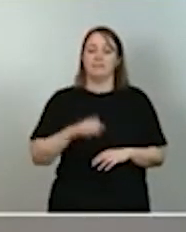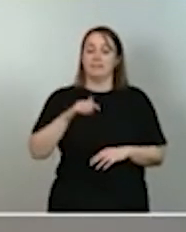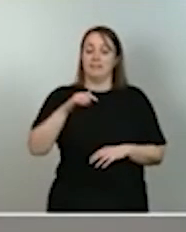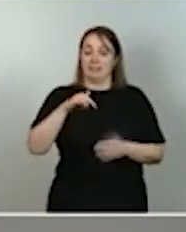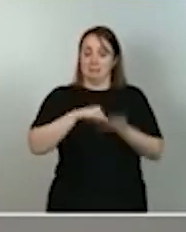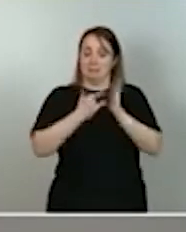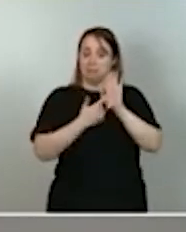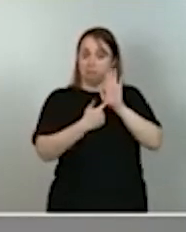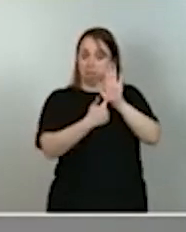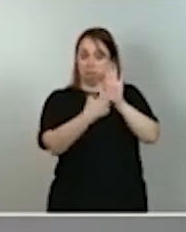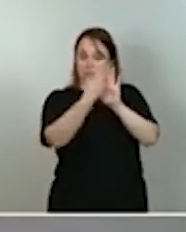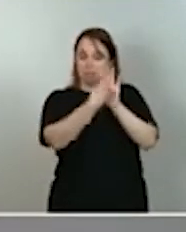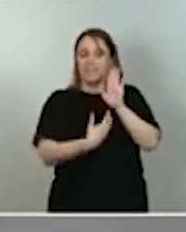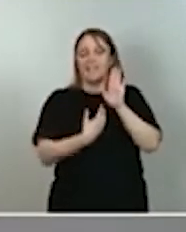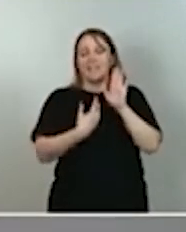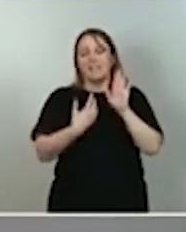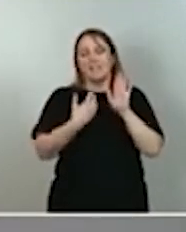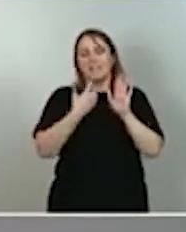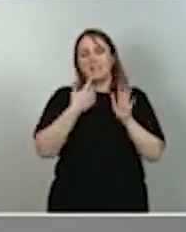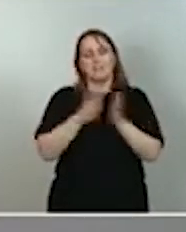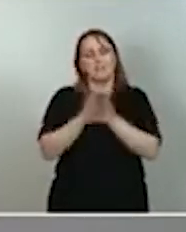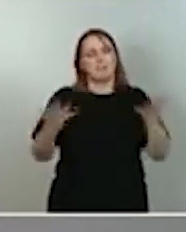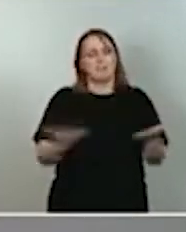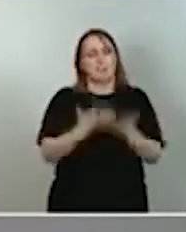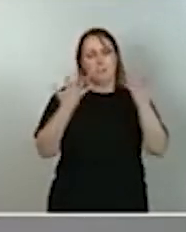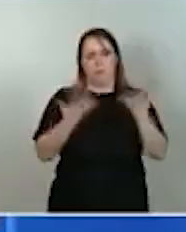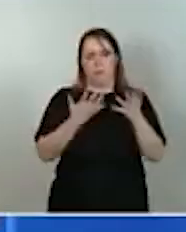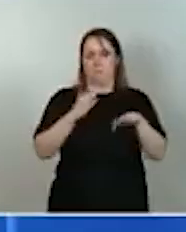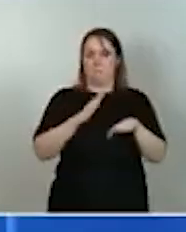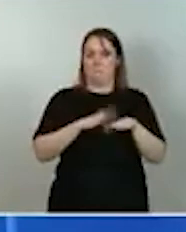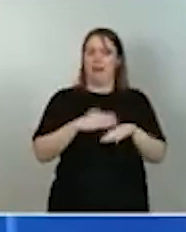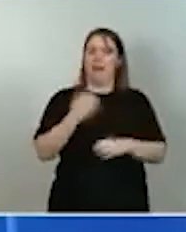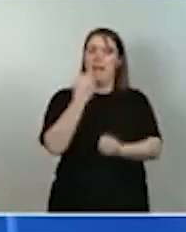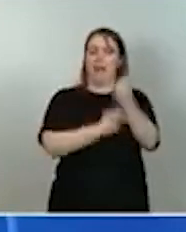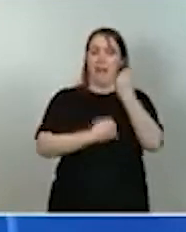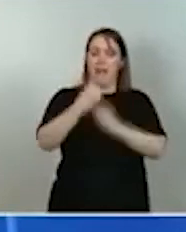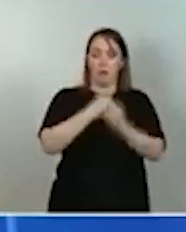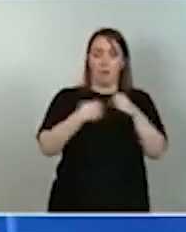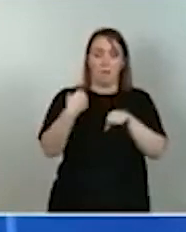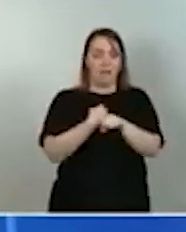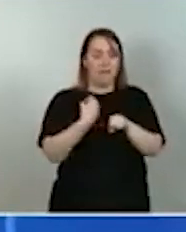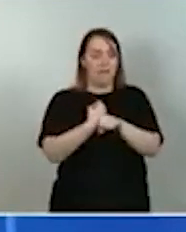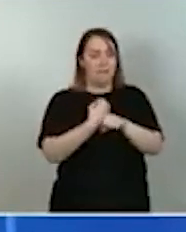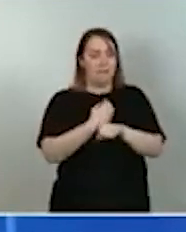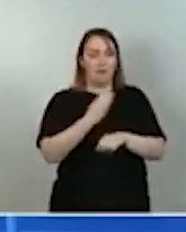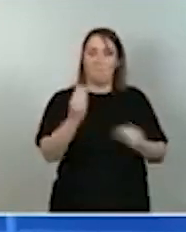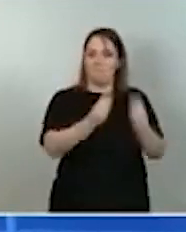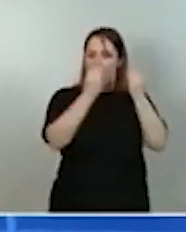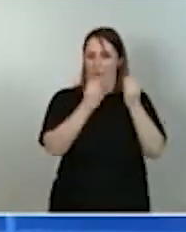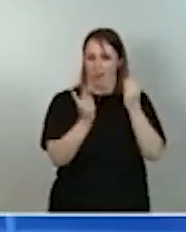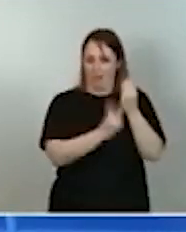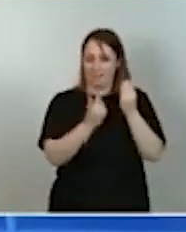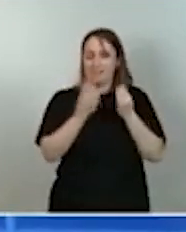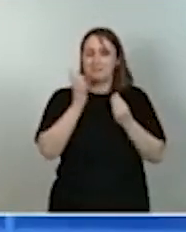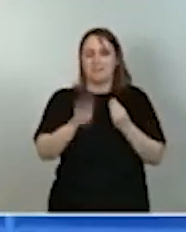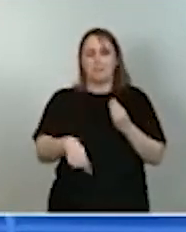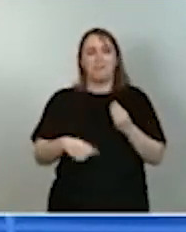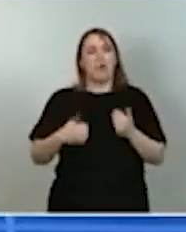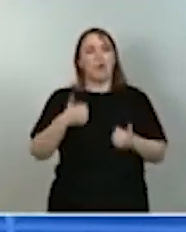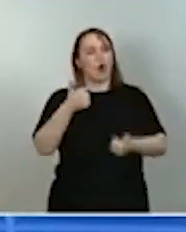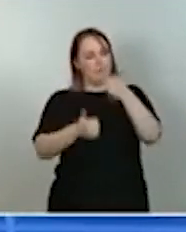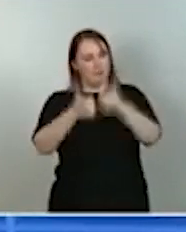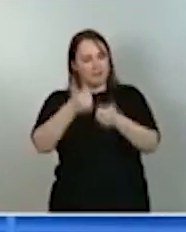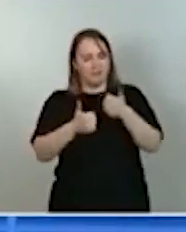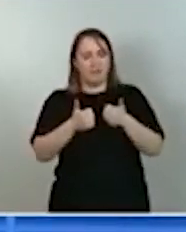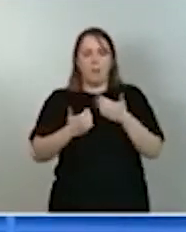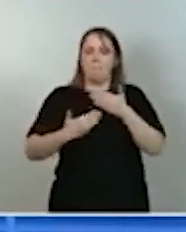activa y moviliza inversiones con efecto multiplicador sobre la economía y el empleo. Inversiones que generan competitividad, modernizan